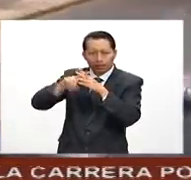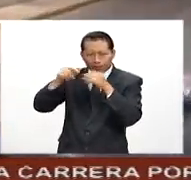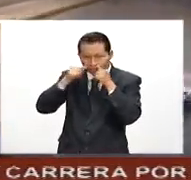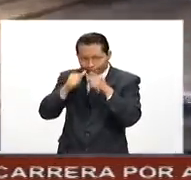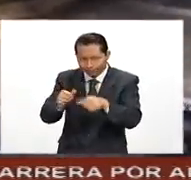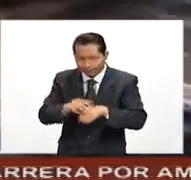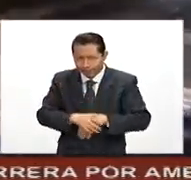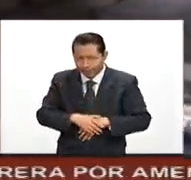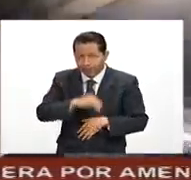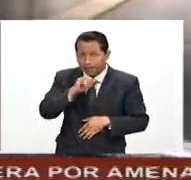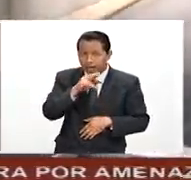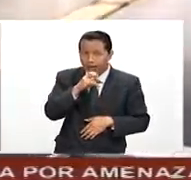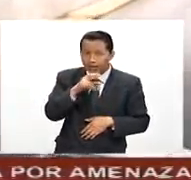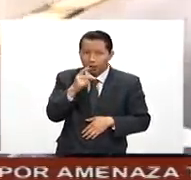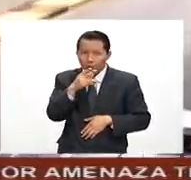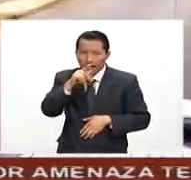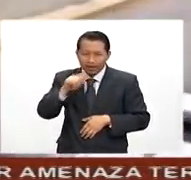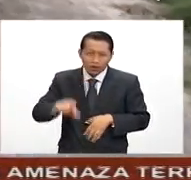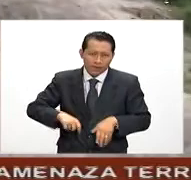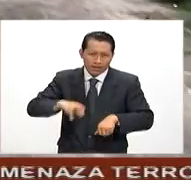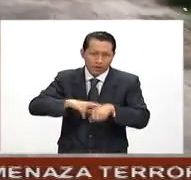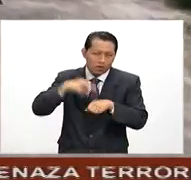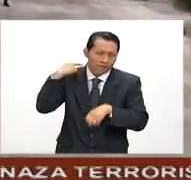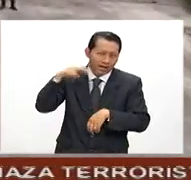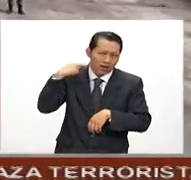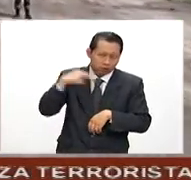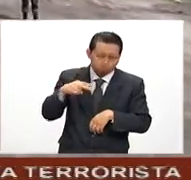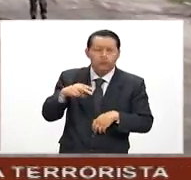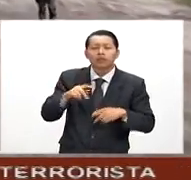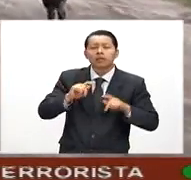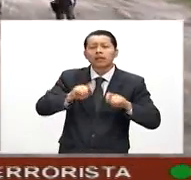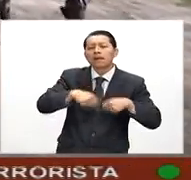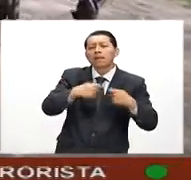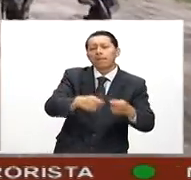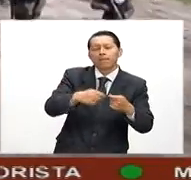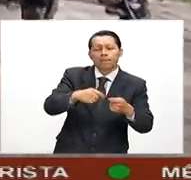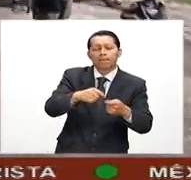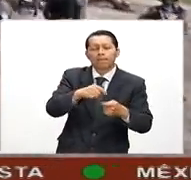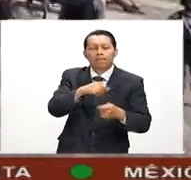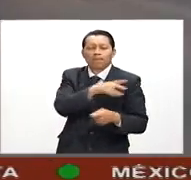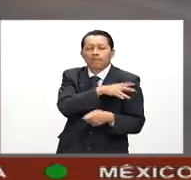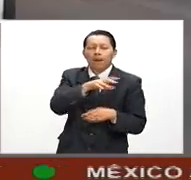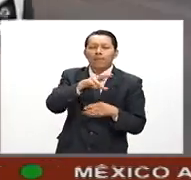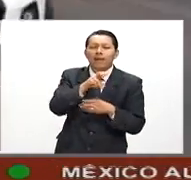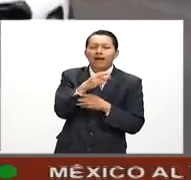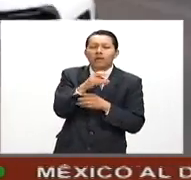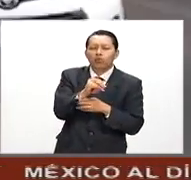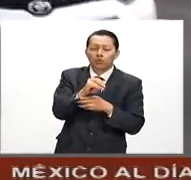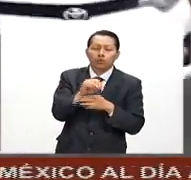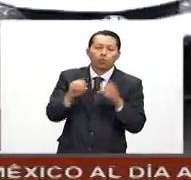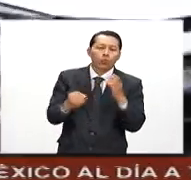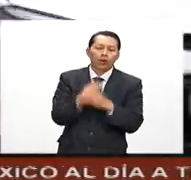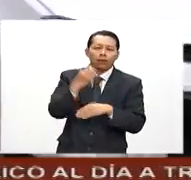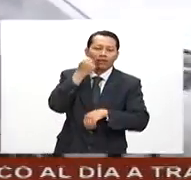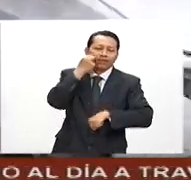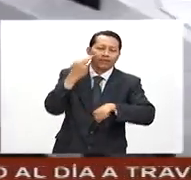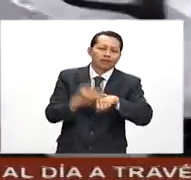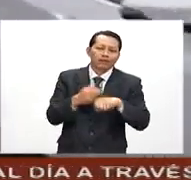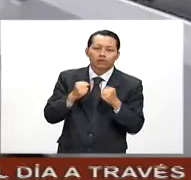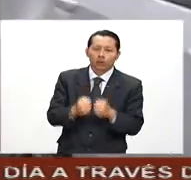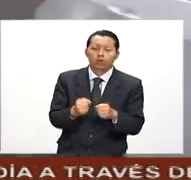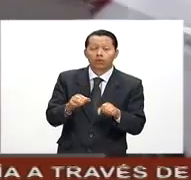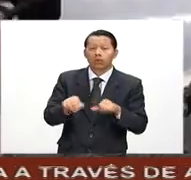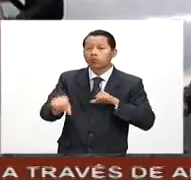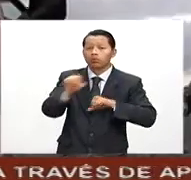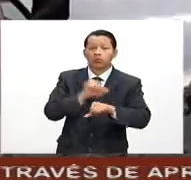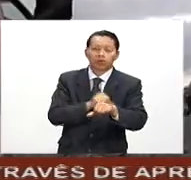Javier Duarte, gobernador de Veracruz, nombró al mayor José Nabor Navaulguín como nuevo secretario de Seguridad Pública. Sustituye a Arturo